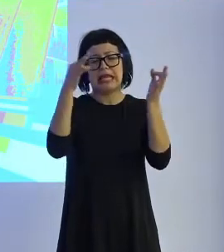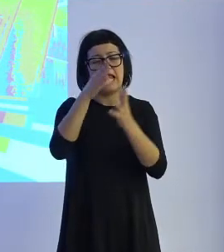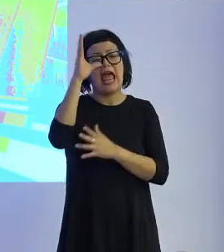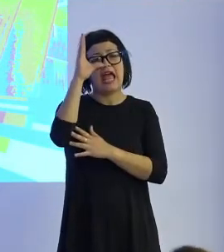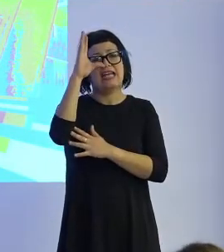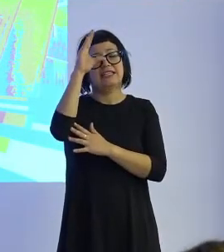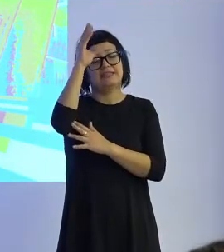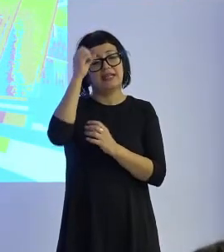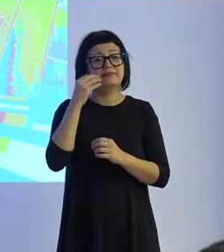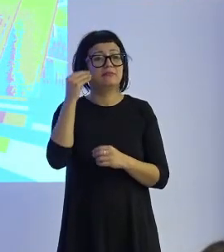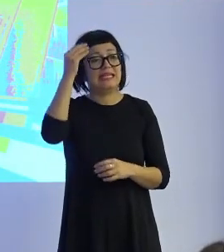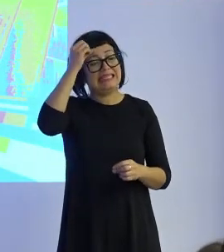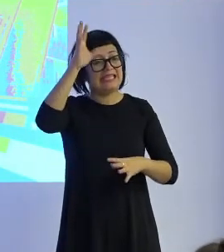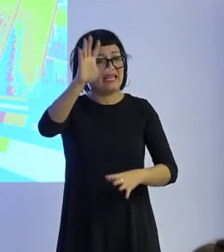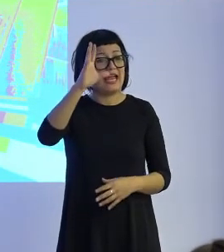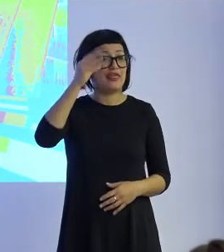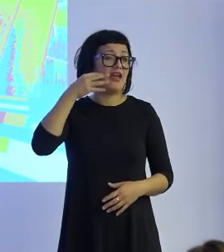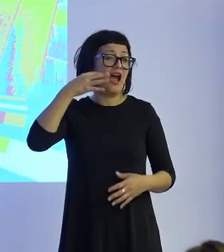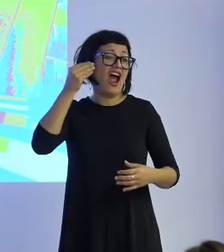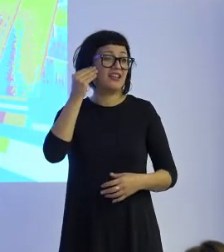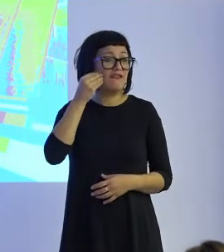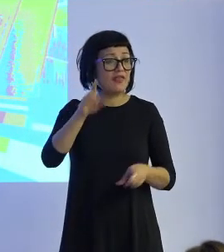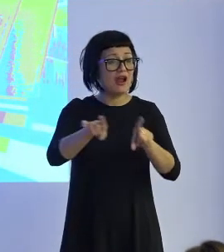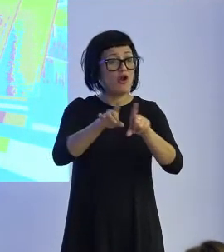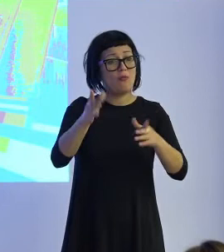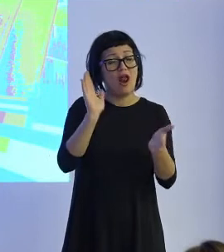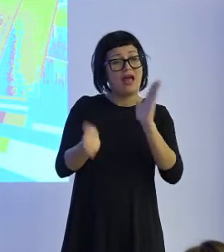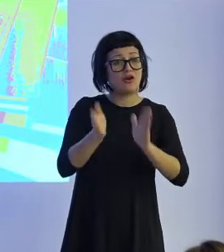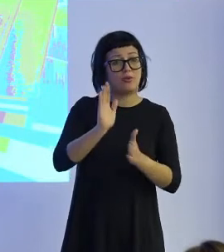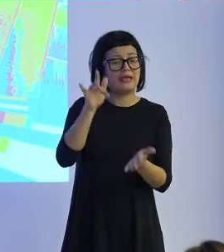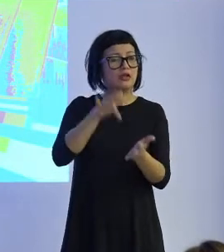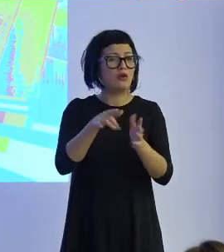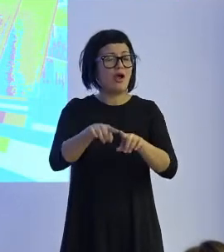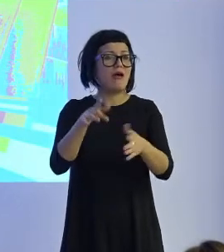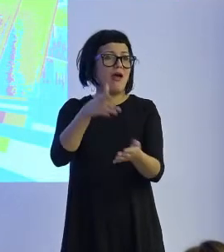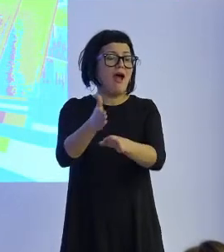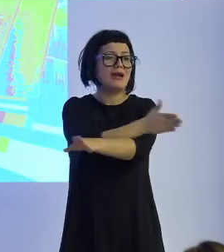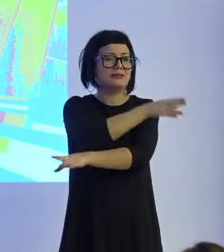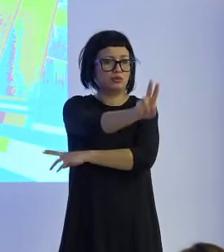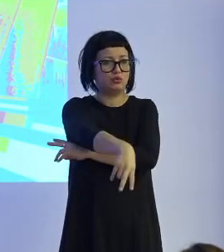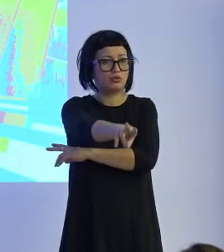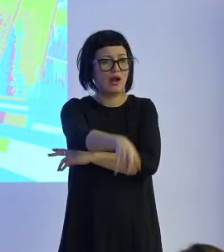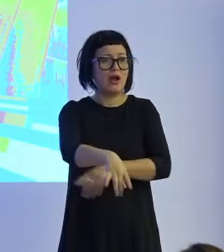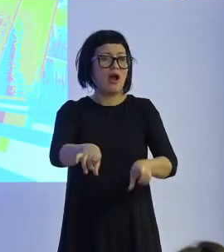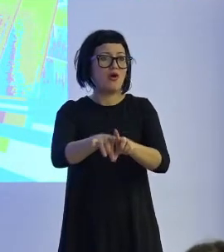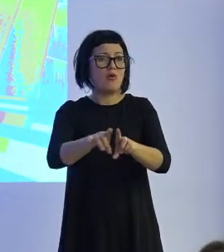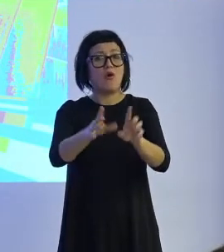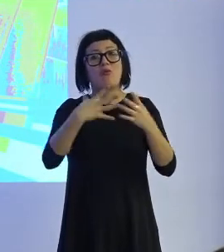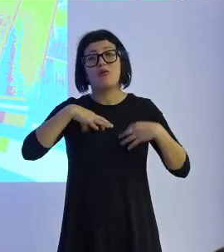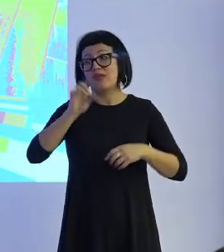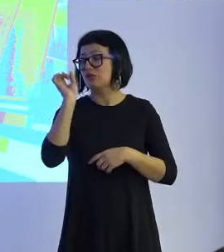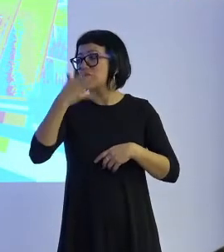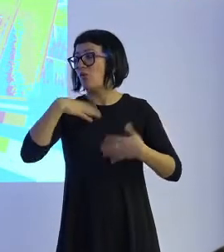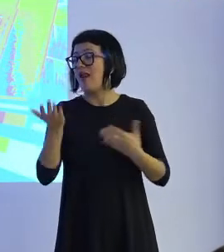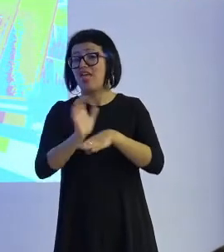robótica, últimamente ha entrado en nuestras vidas de una manera que nunca antes había hecho, salvo en el cine de ciencia